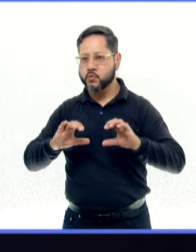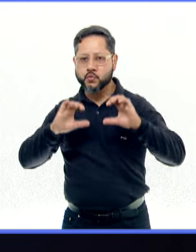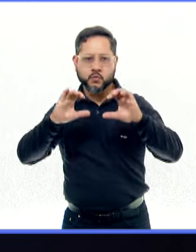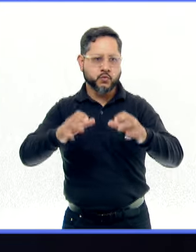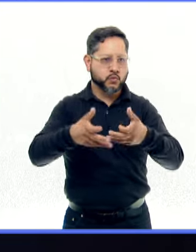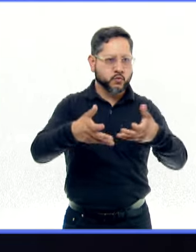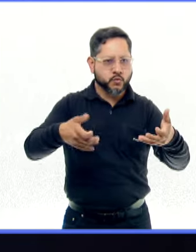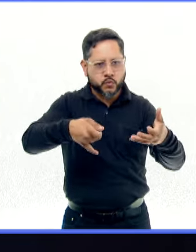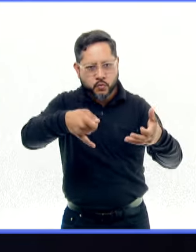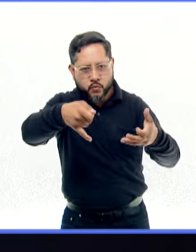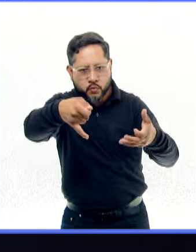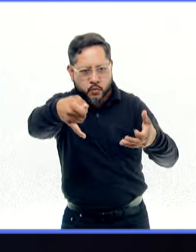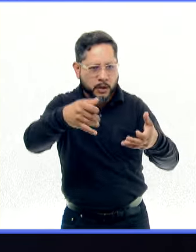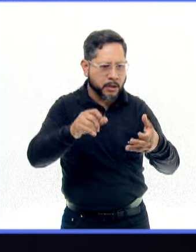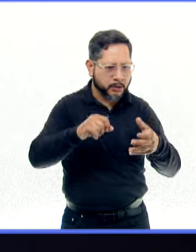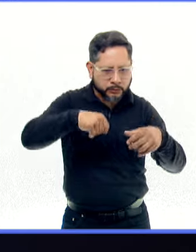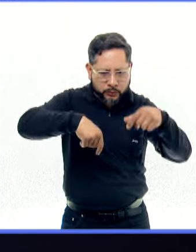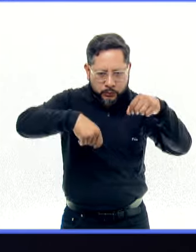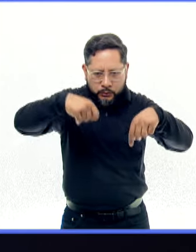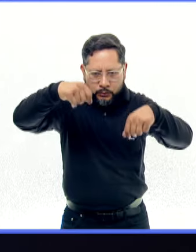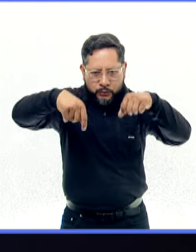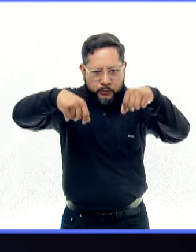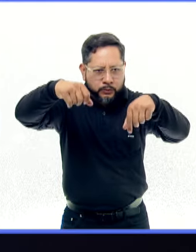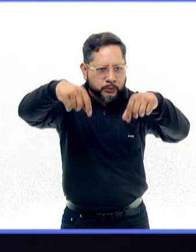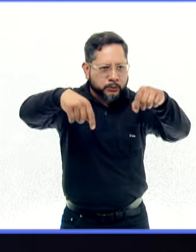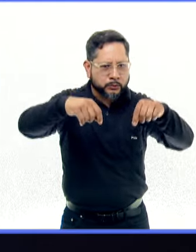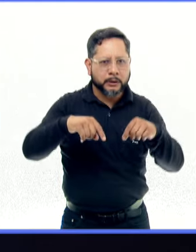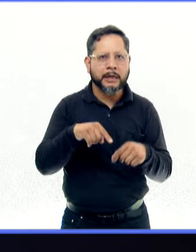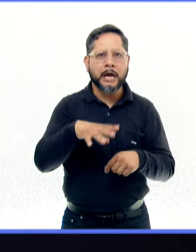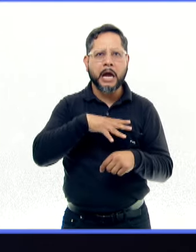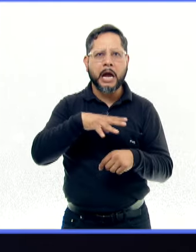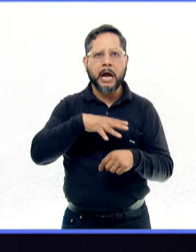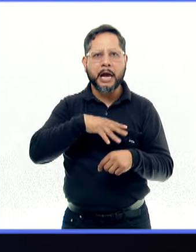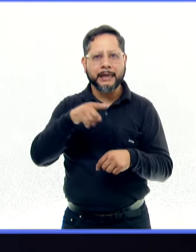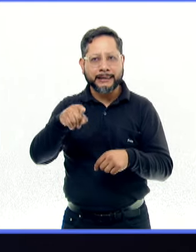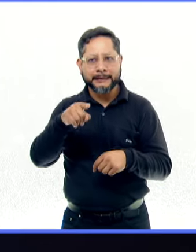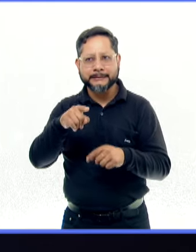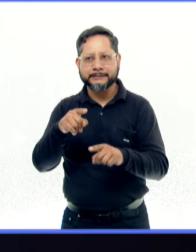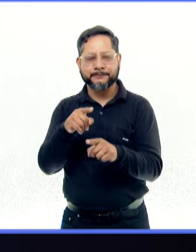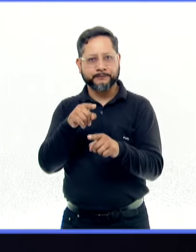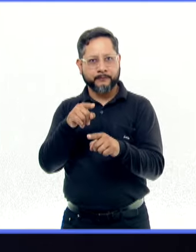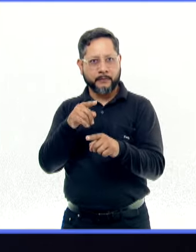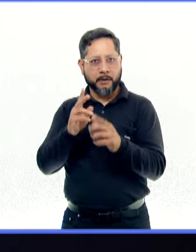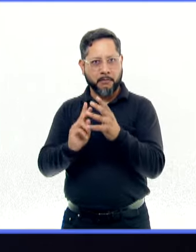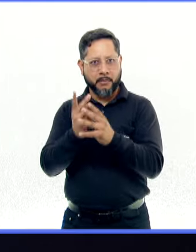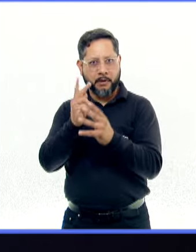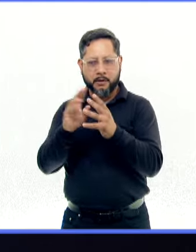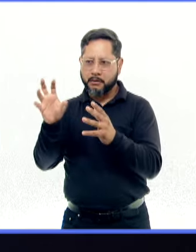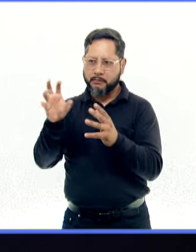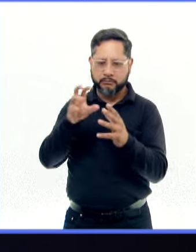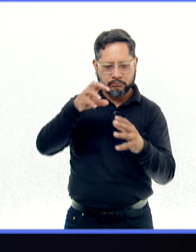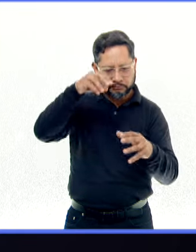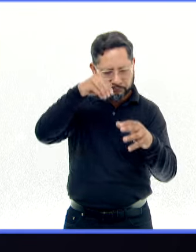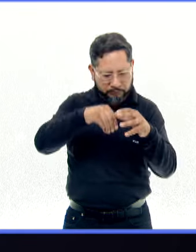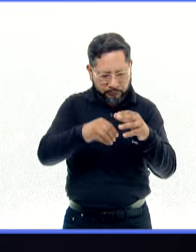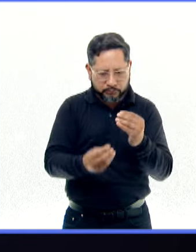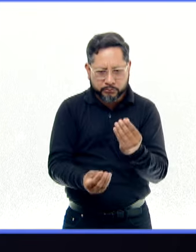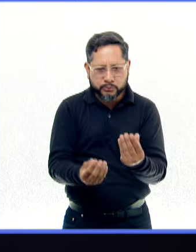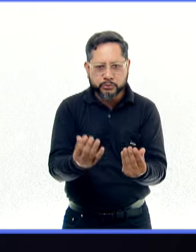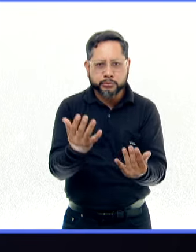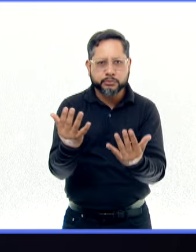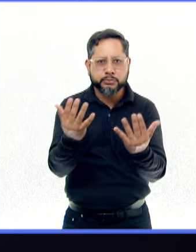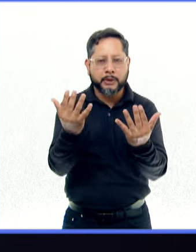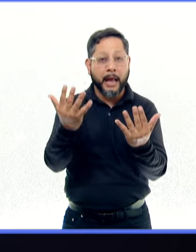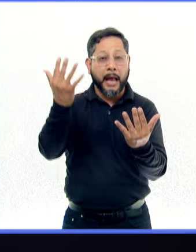por esto que la creación del maíz por los